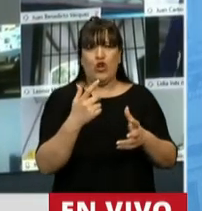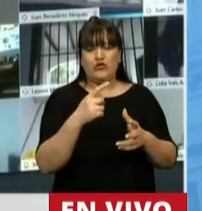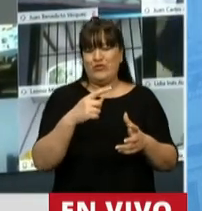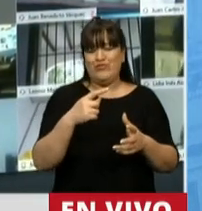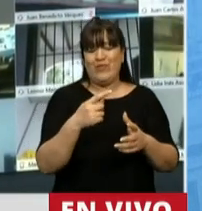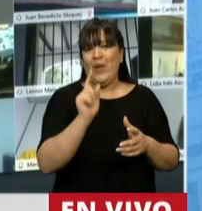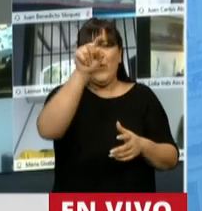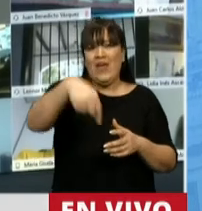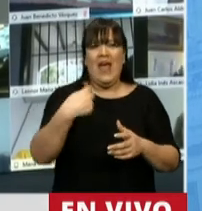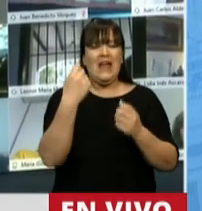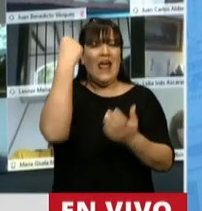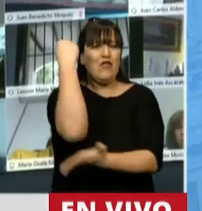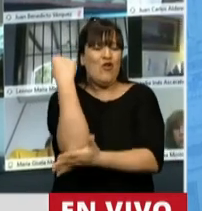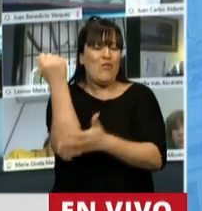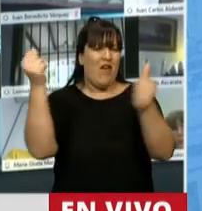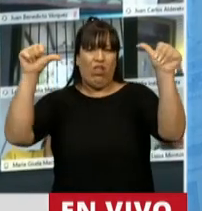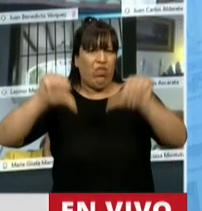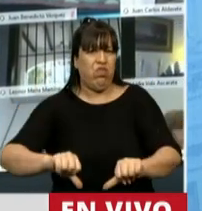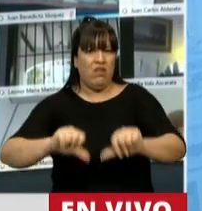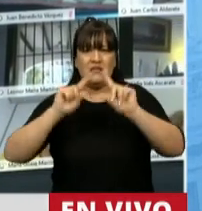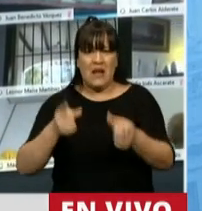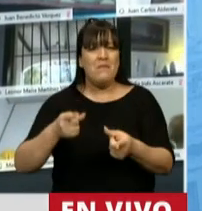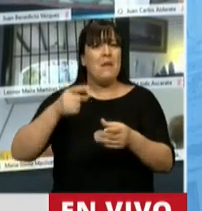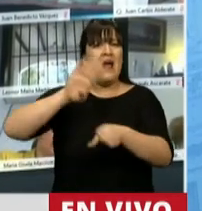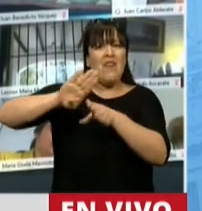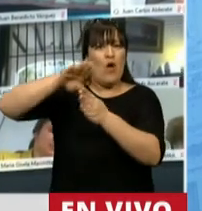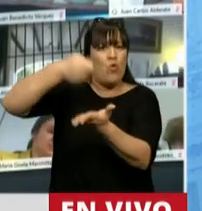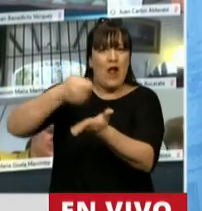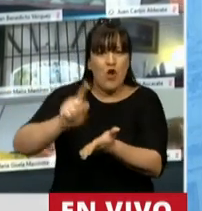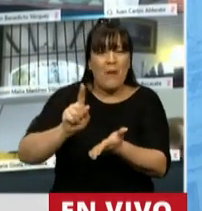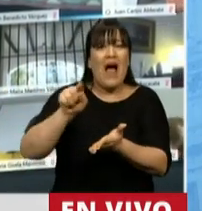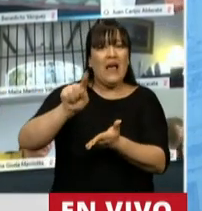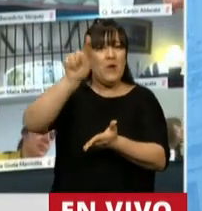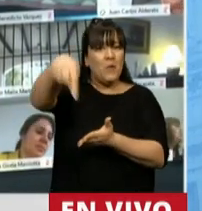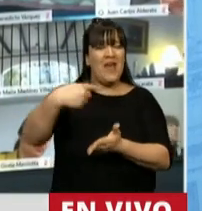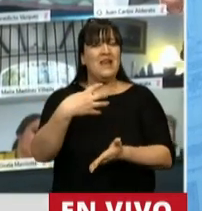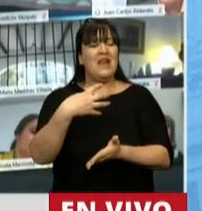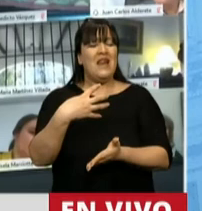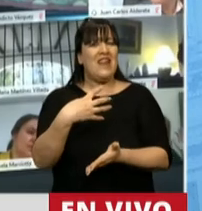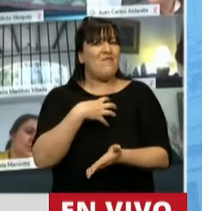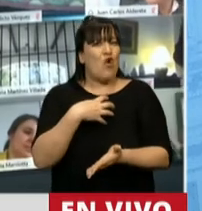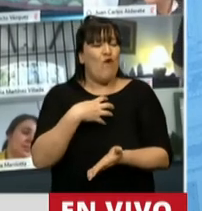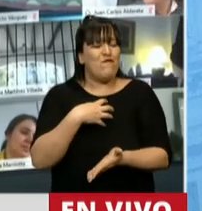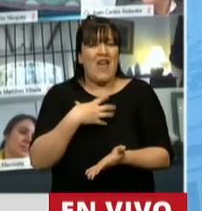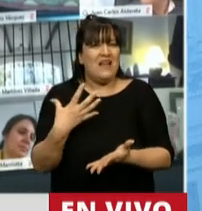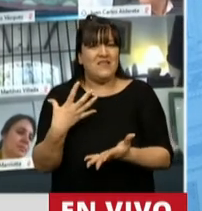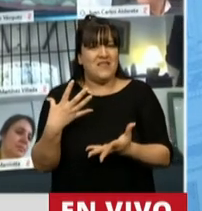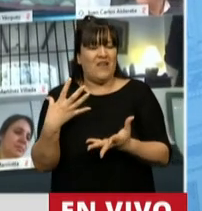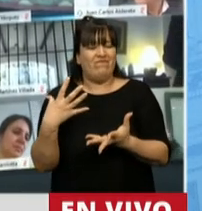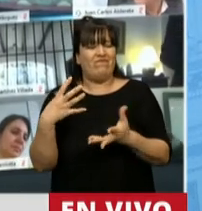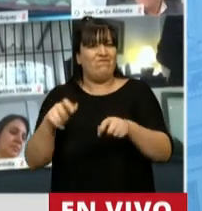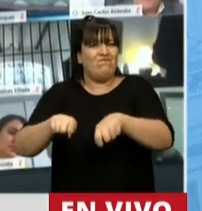default. A otro default que va a afectar la desconfianza política que ya genera el gobierno